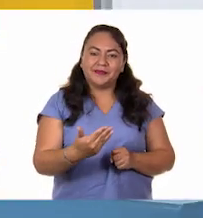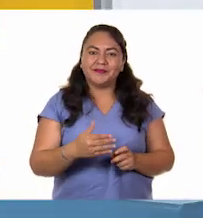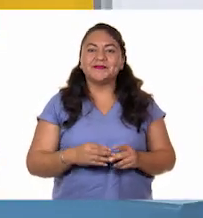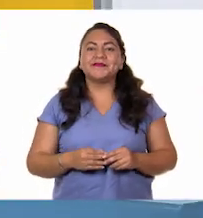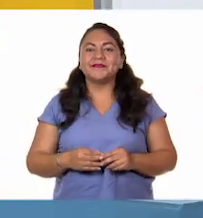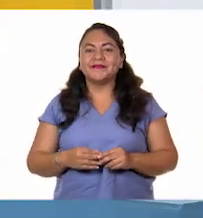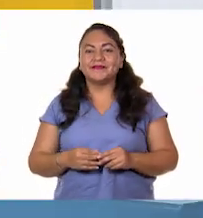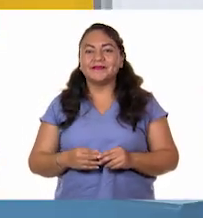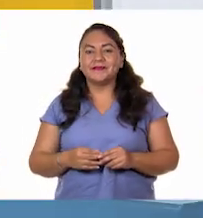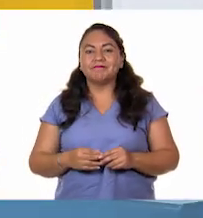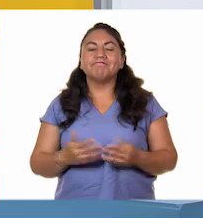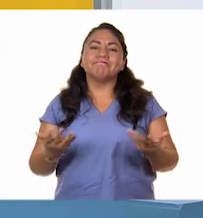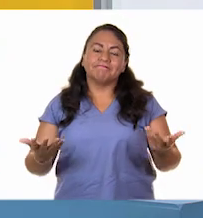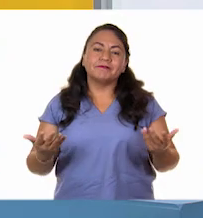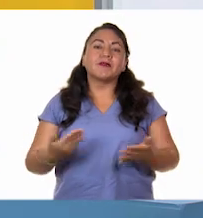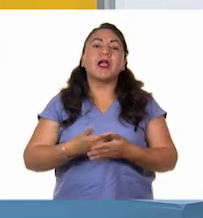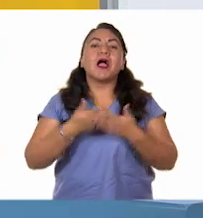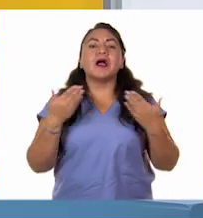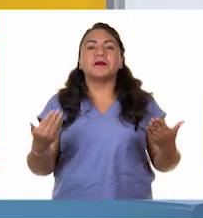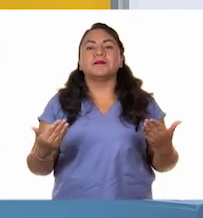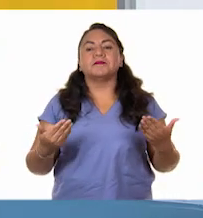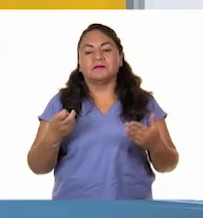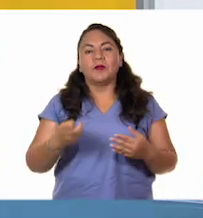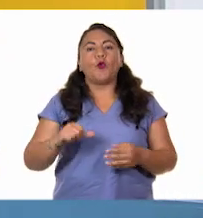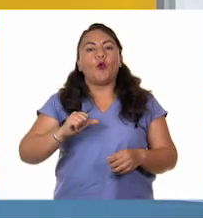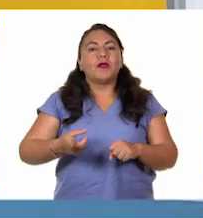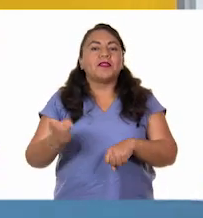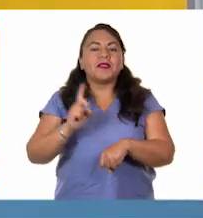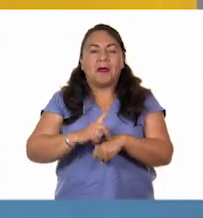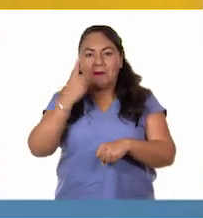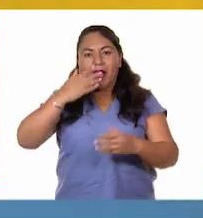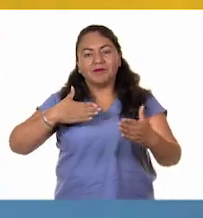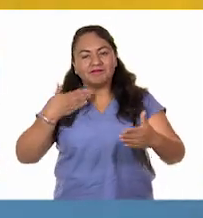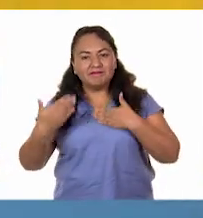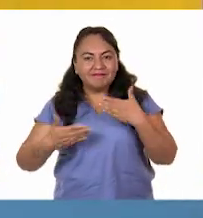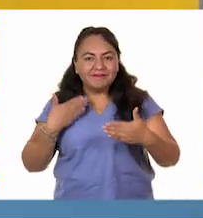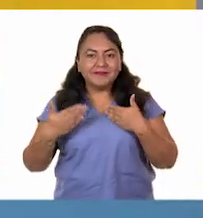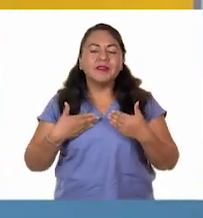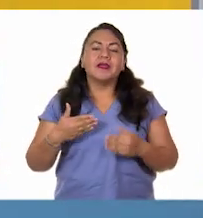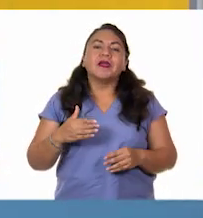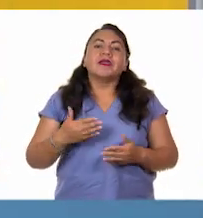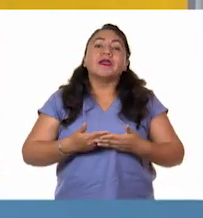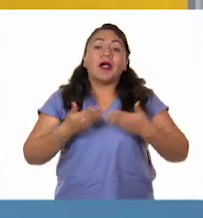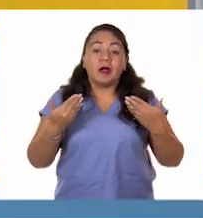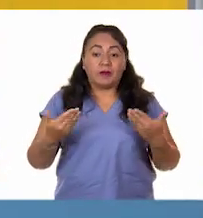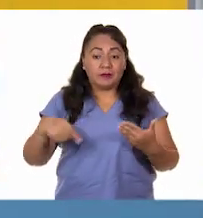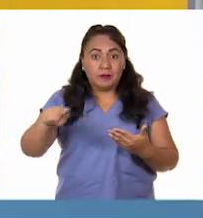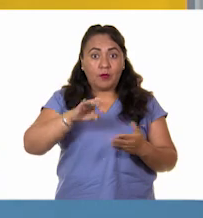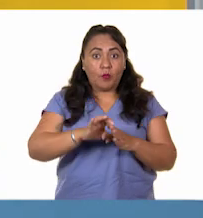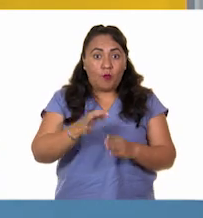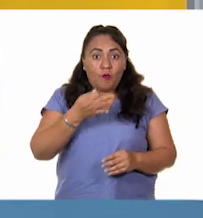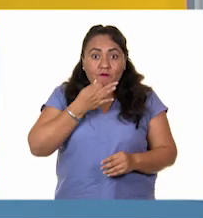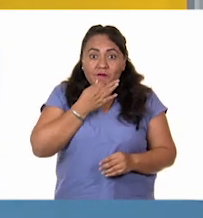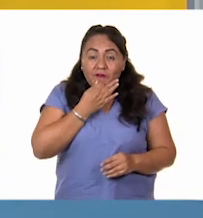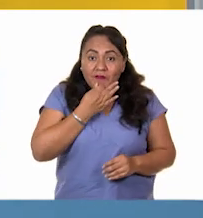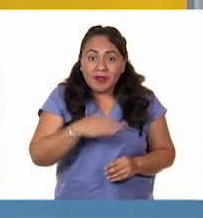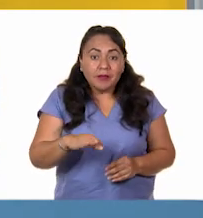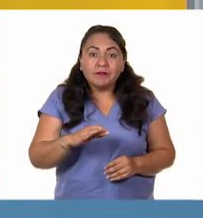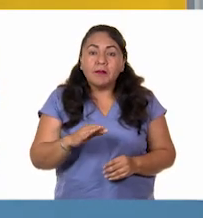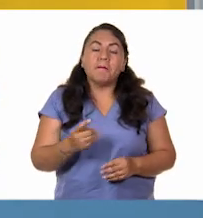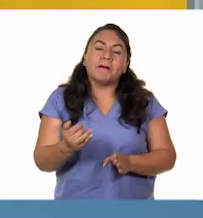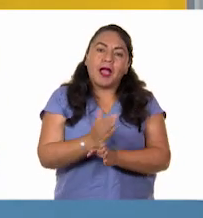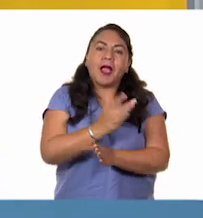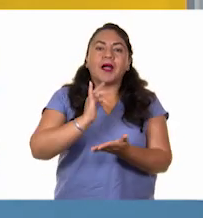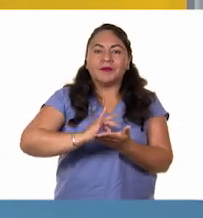éxito. Bien, lo dijimos, este es un día para celebrar y definitivamente no se puede festejar sin